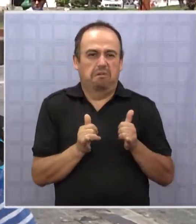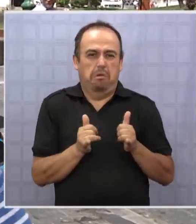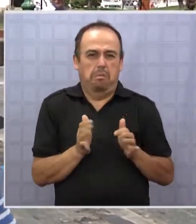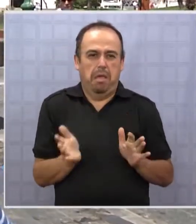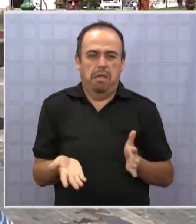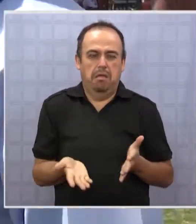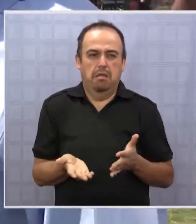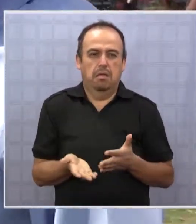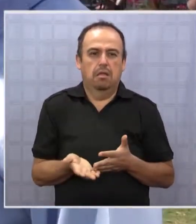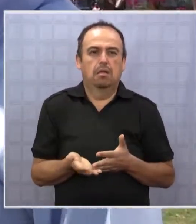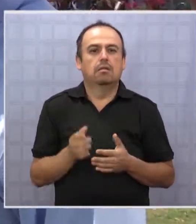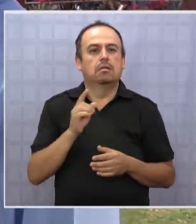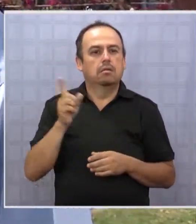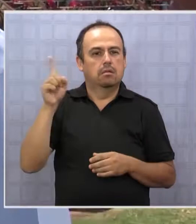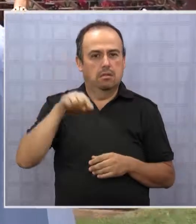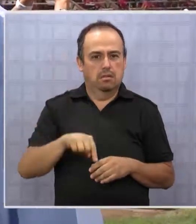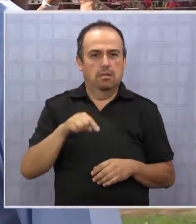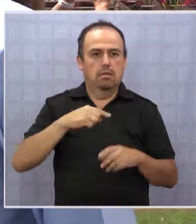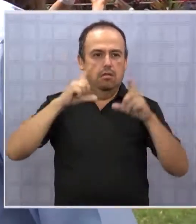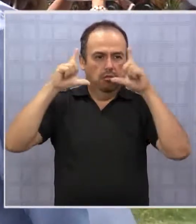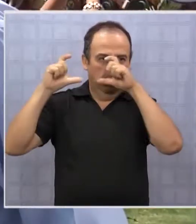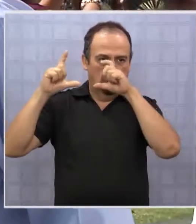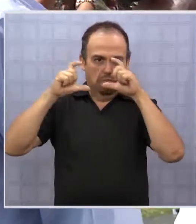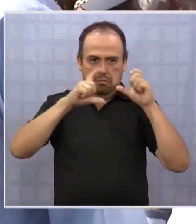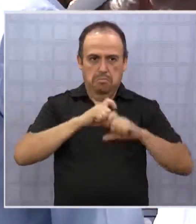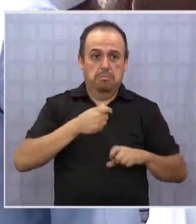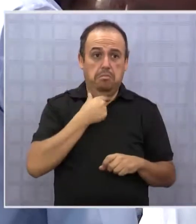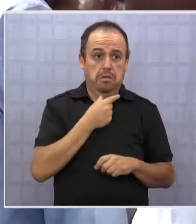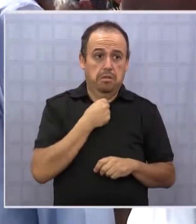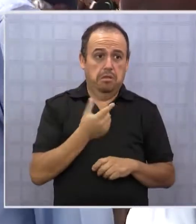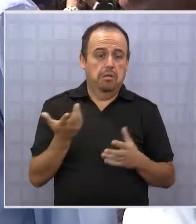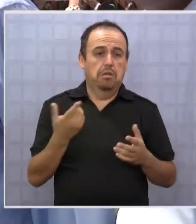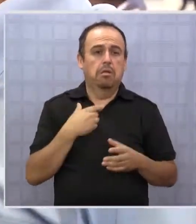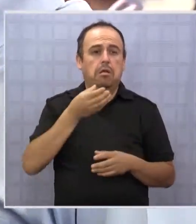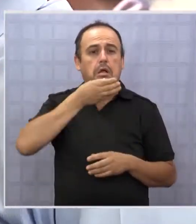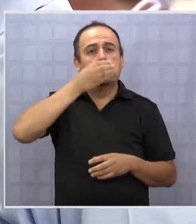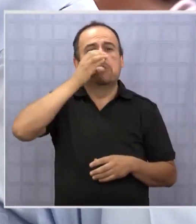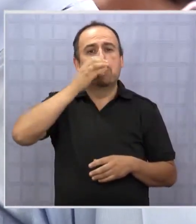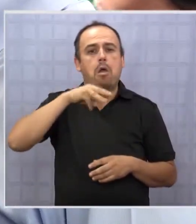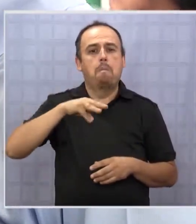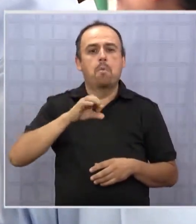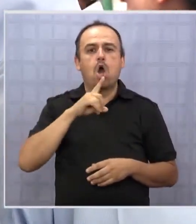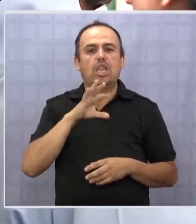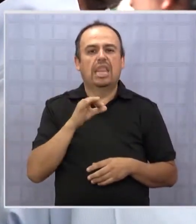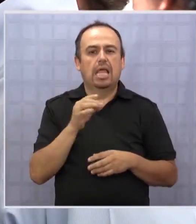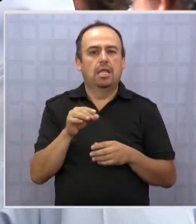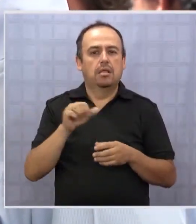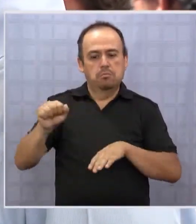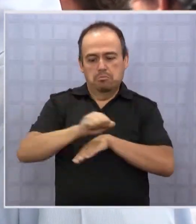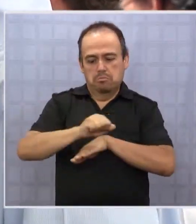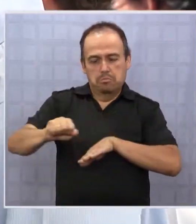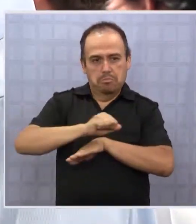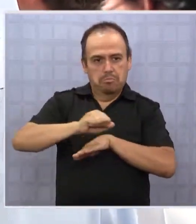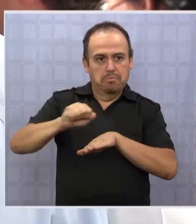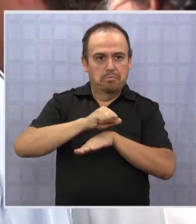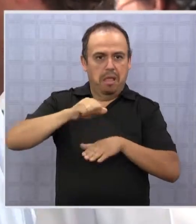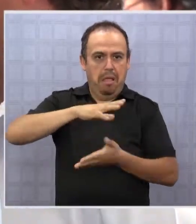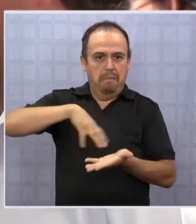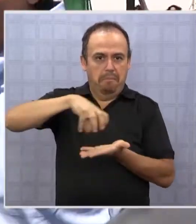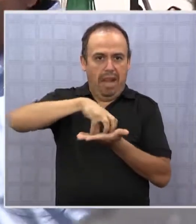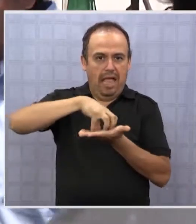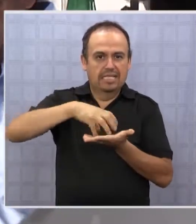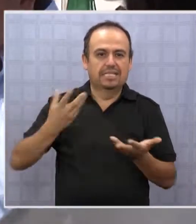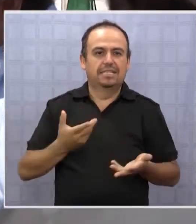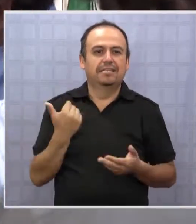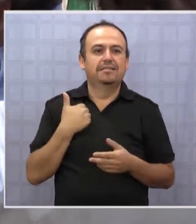Un amigo. El precandidato se fotografió con todos los que quisieron, tomó mote con huesillos y se lustró los zapatos en plena